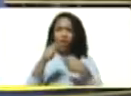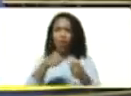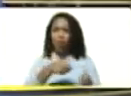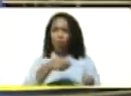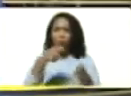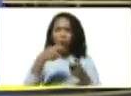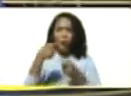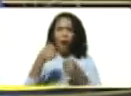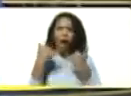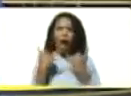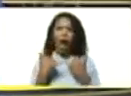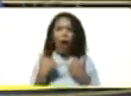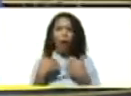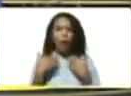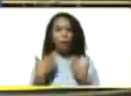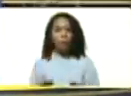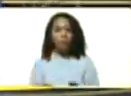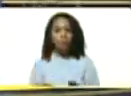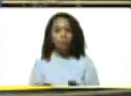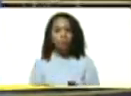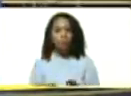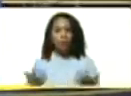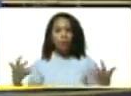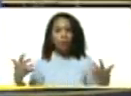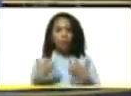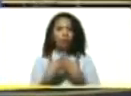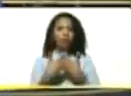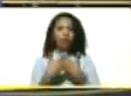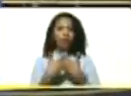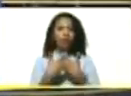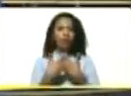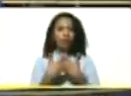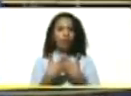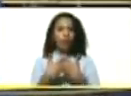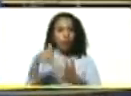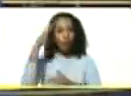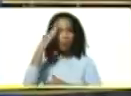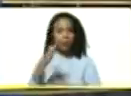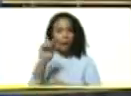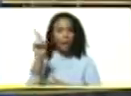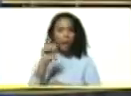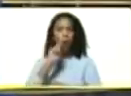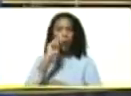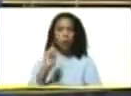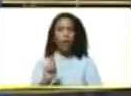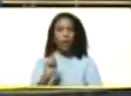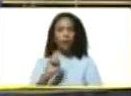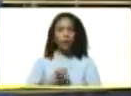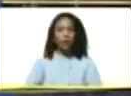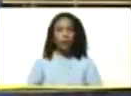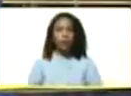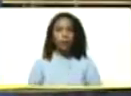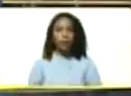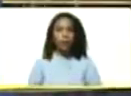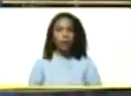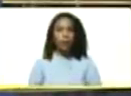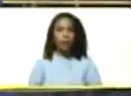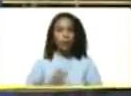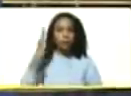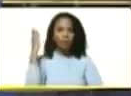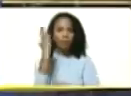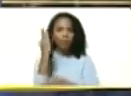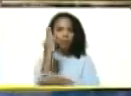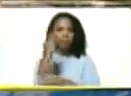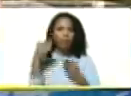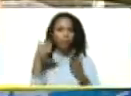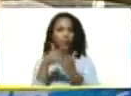Ahora con el conflicto militar en Ucrania y las sanciones que se han